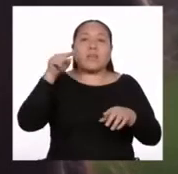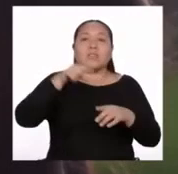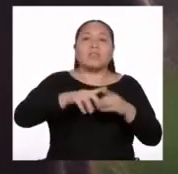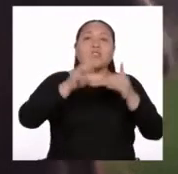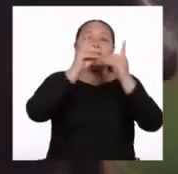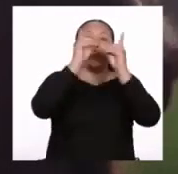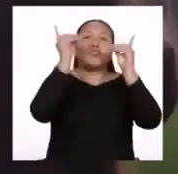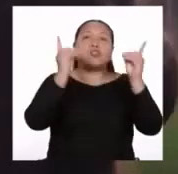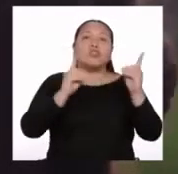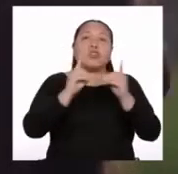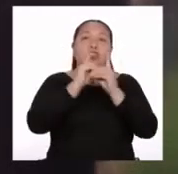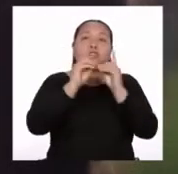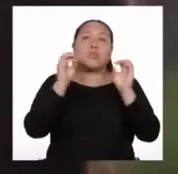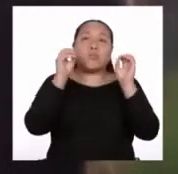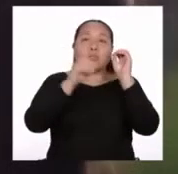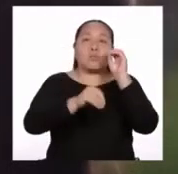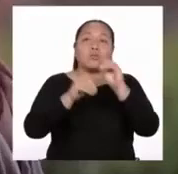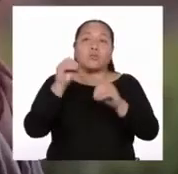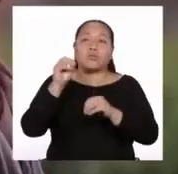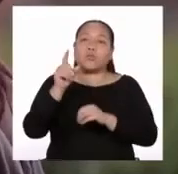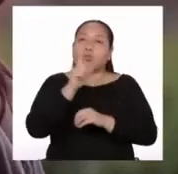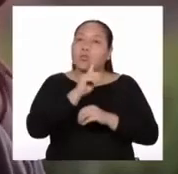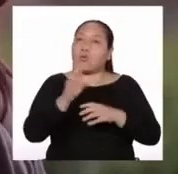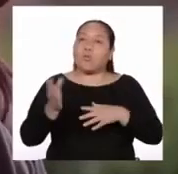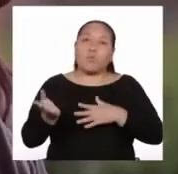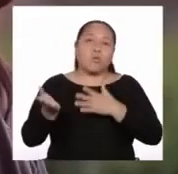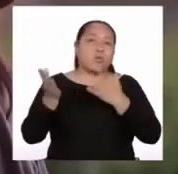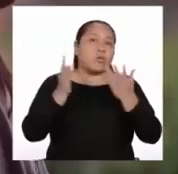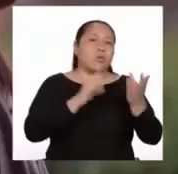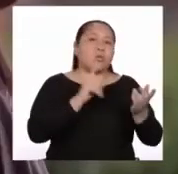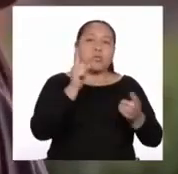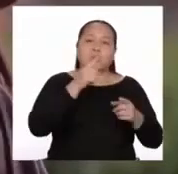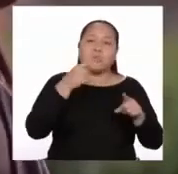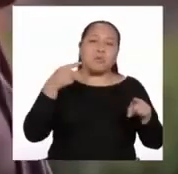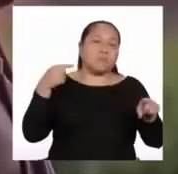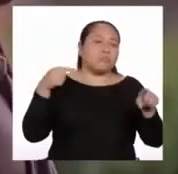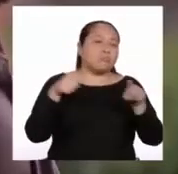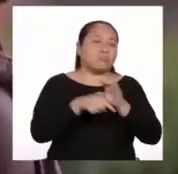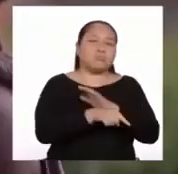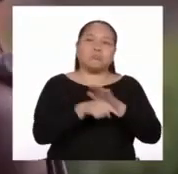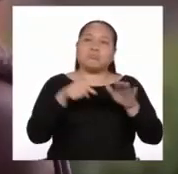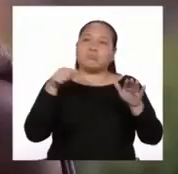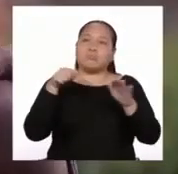y lo tuvieron así. Y no murieron y no se mataban.